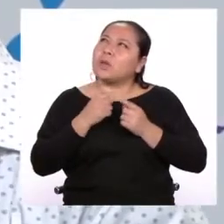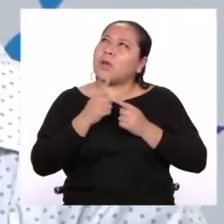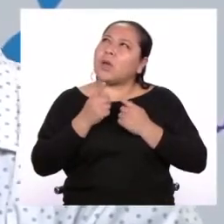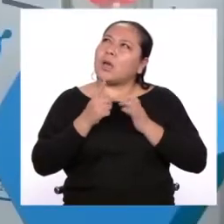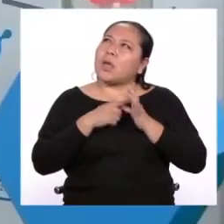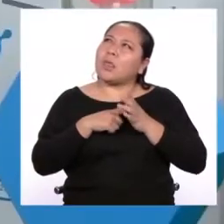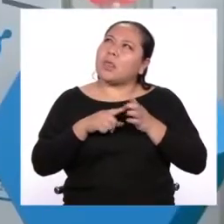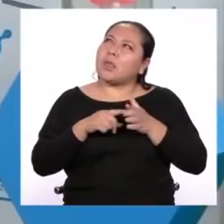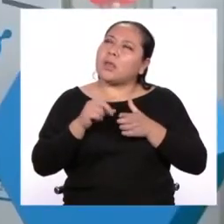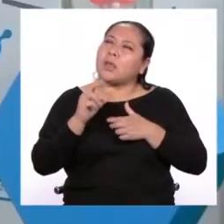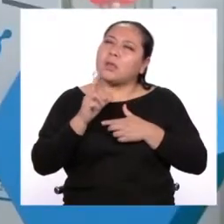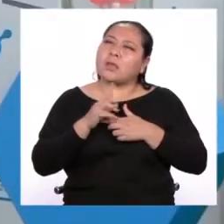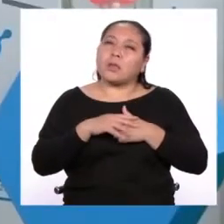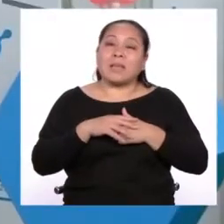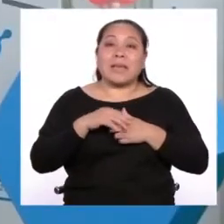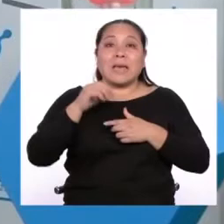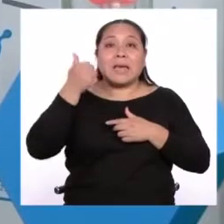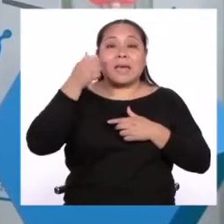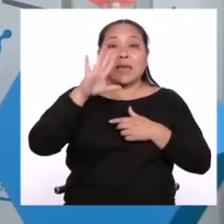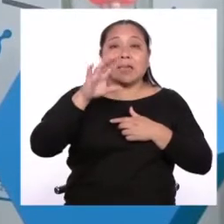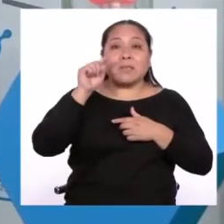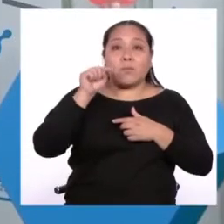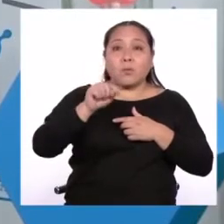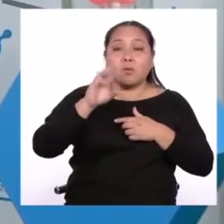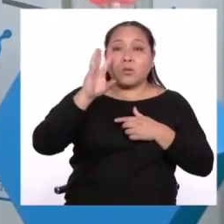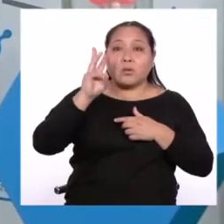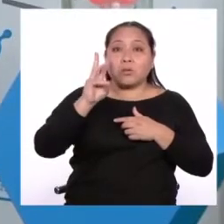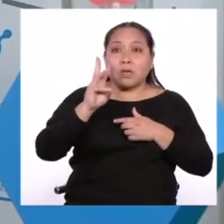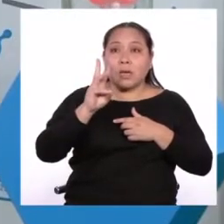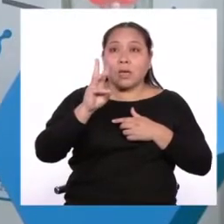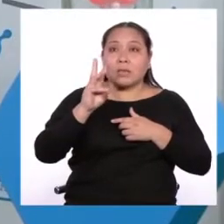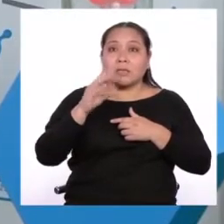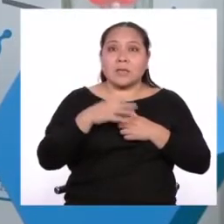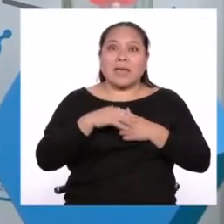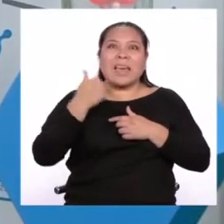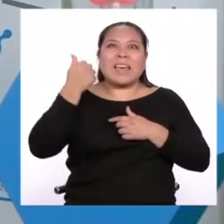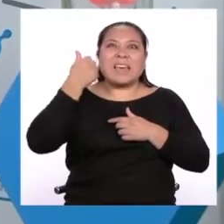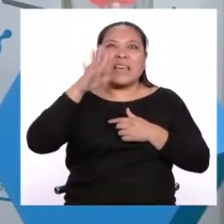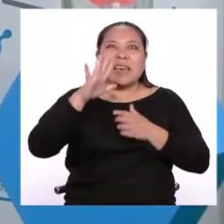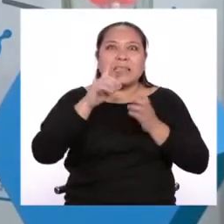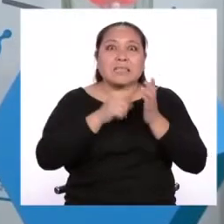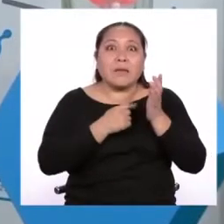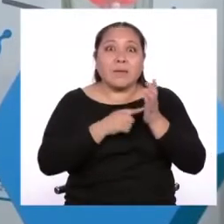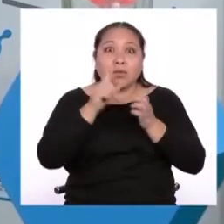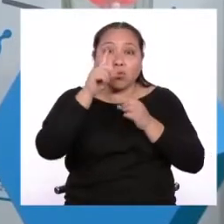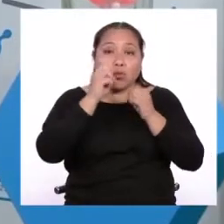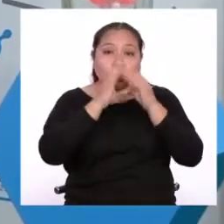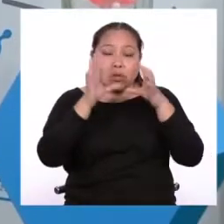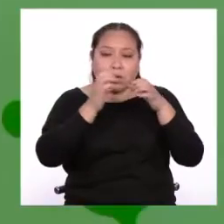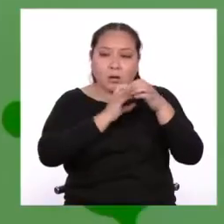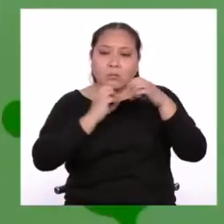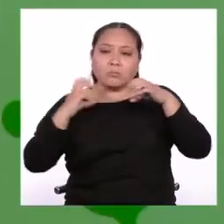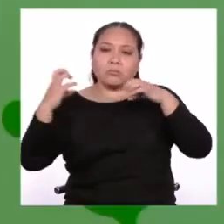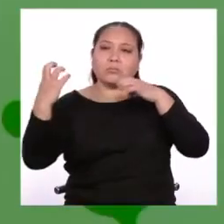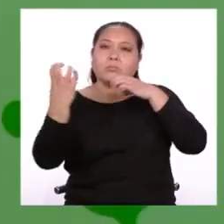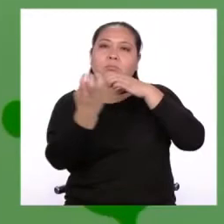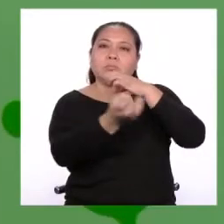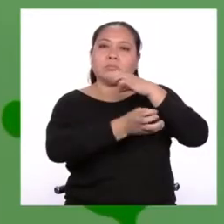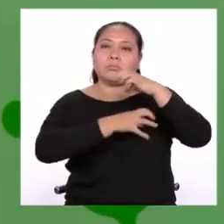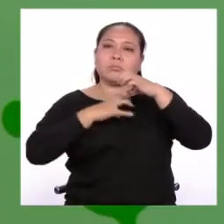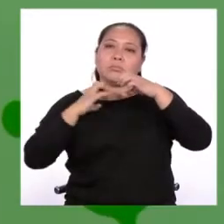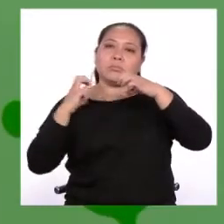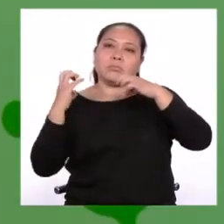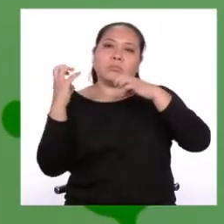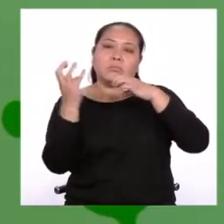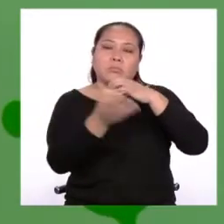3... 15.6521. ¡15 veces al día! ¡Oh, oh, oh! Yo quisiera subir más estación para